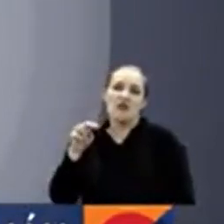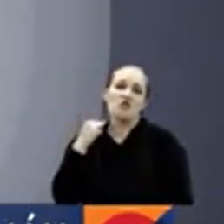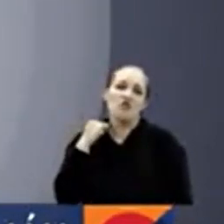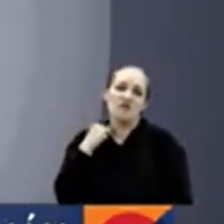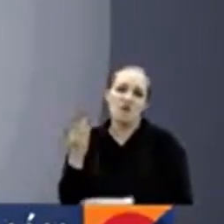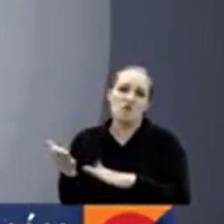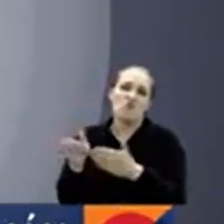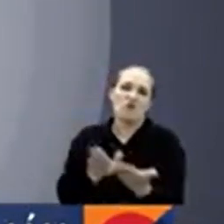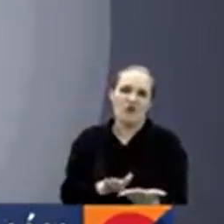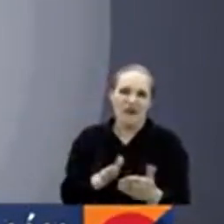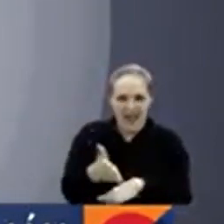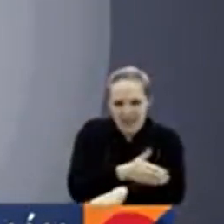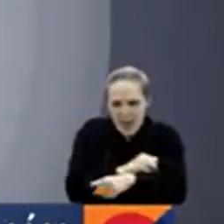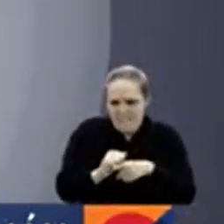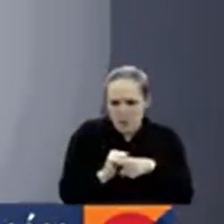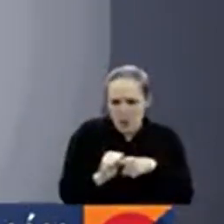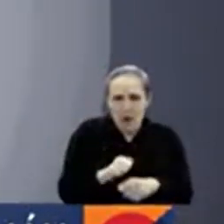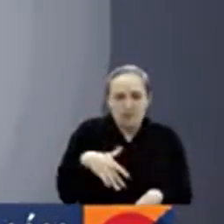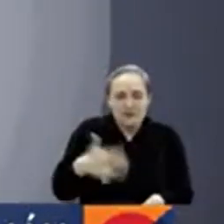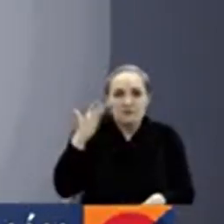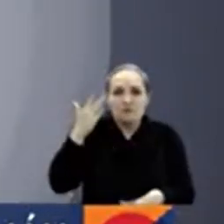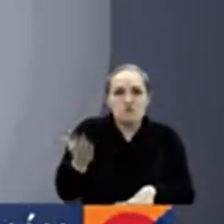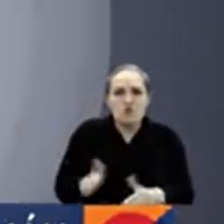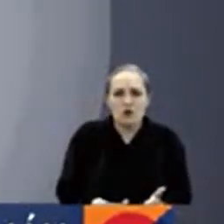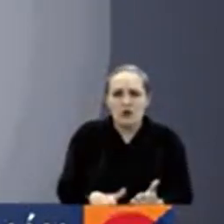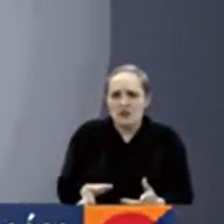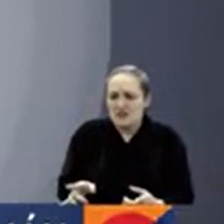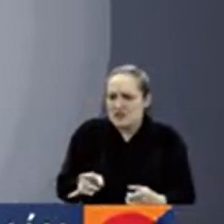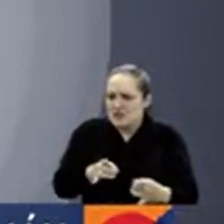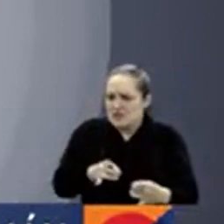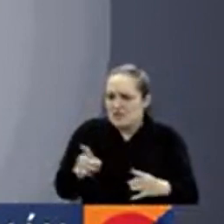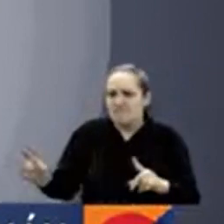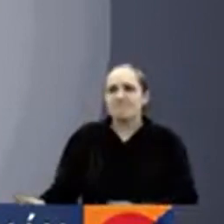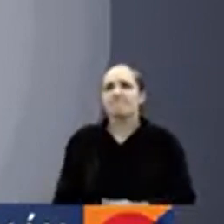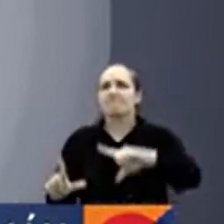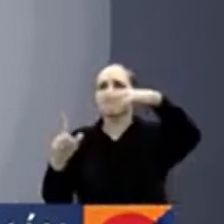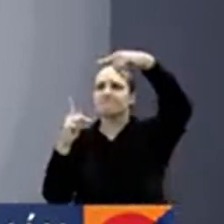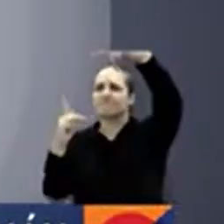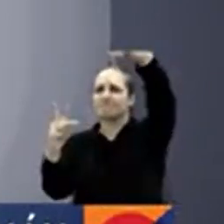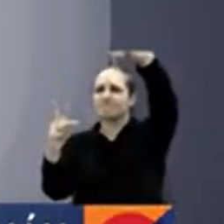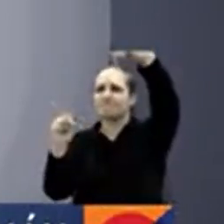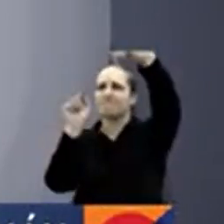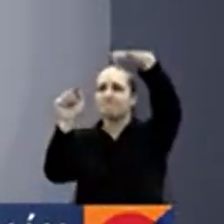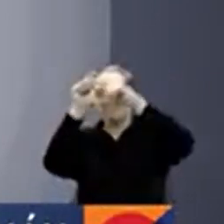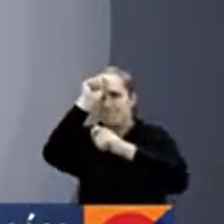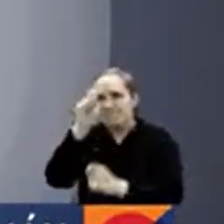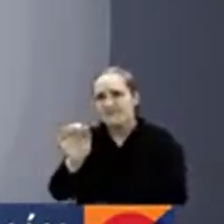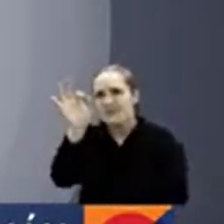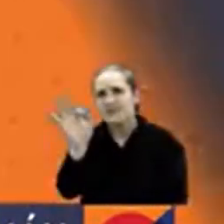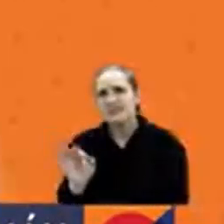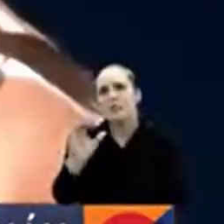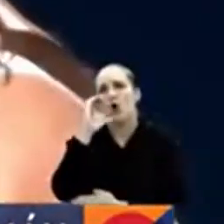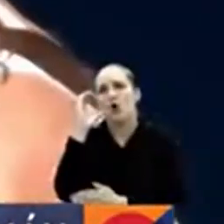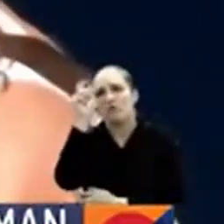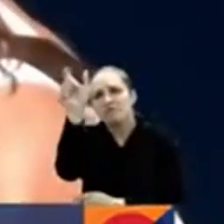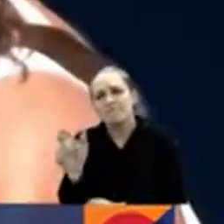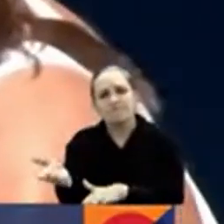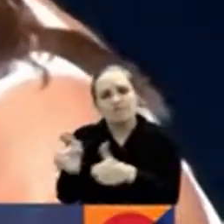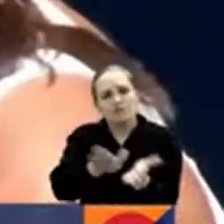entrenaba con el equipo. El técnico Lucas Cusineri destapó un cuadro que estará en el camerino del equipo azul.